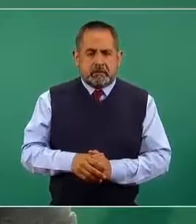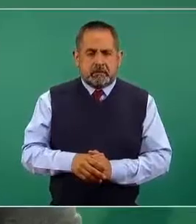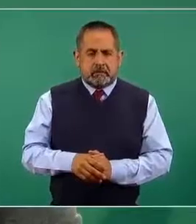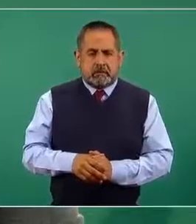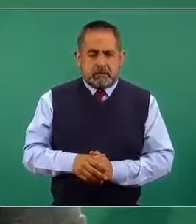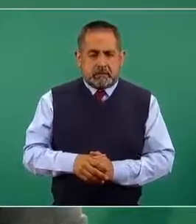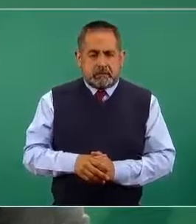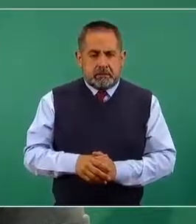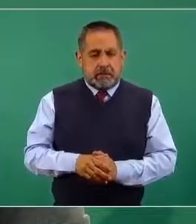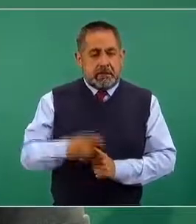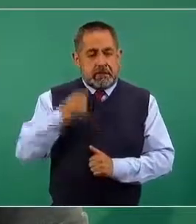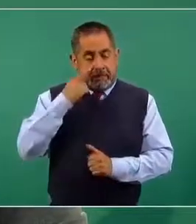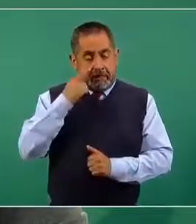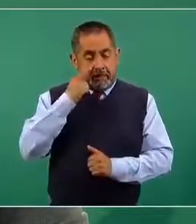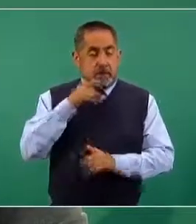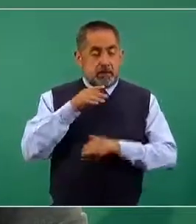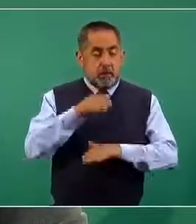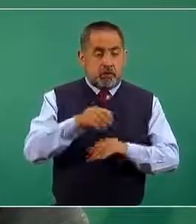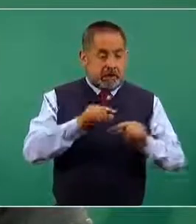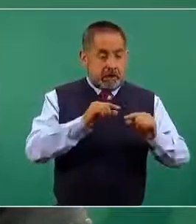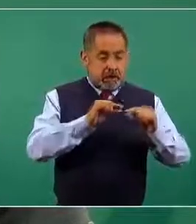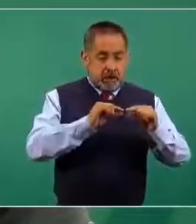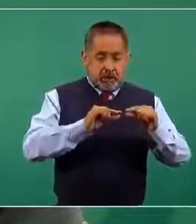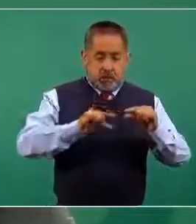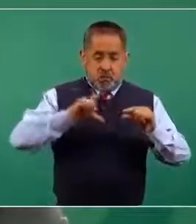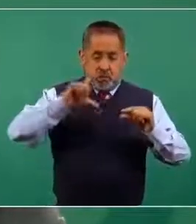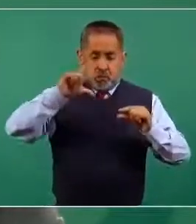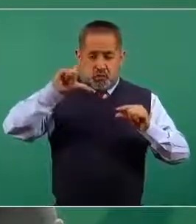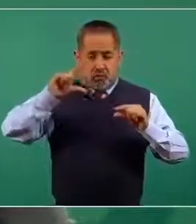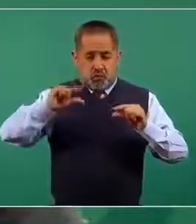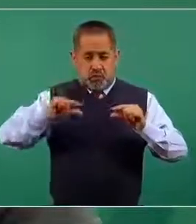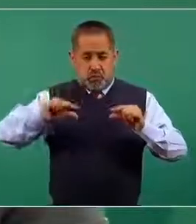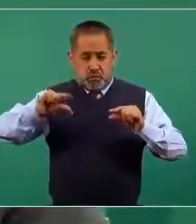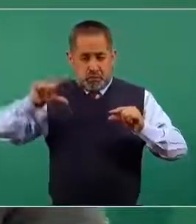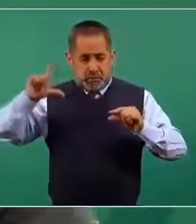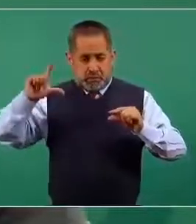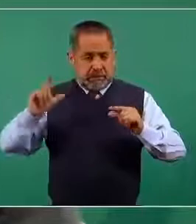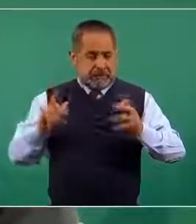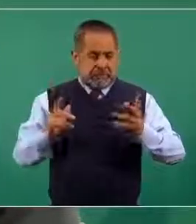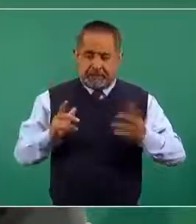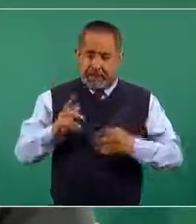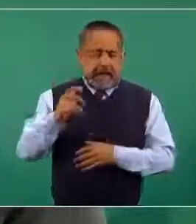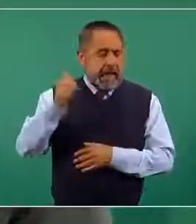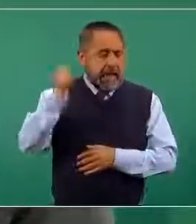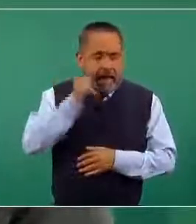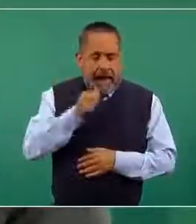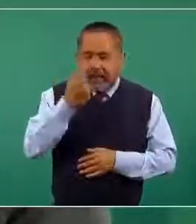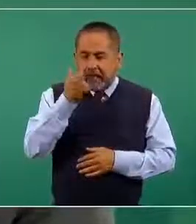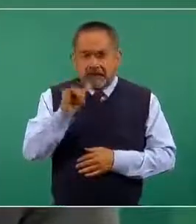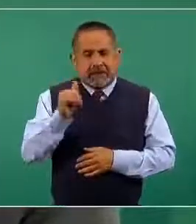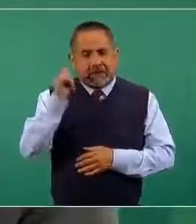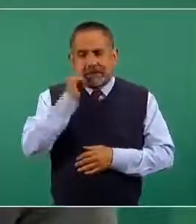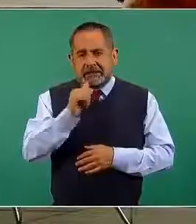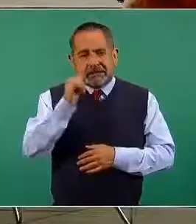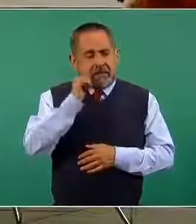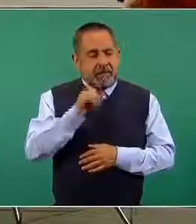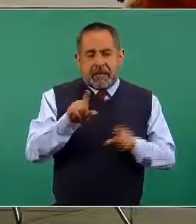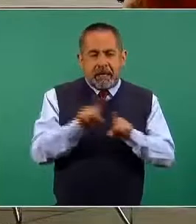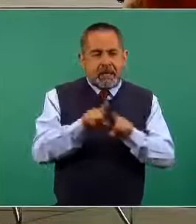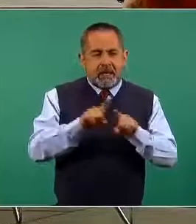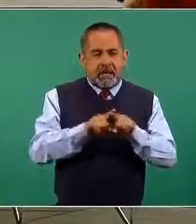Las curvas epidémicas tienen siempre el riesgo o de mantenerse